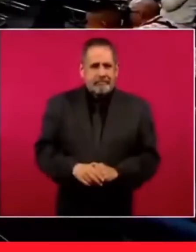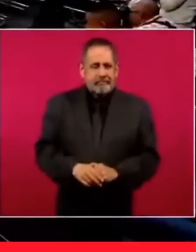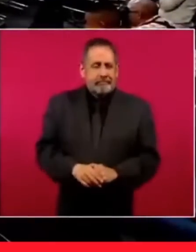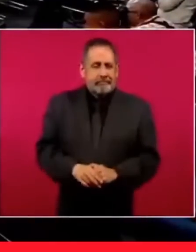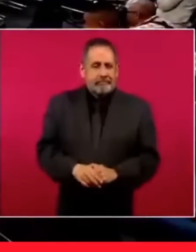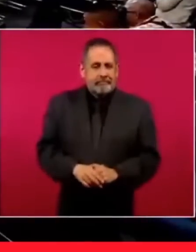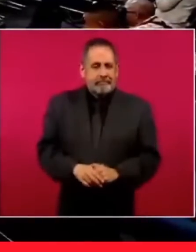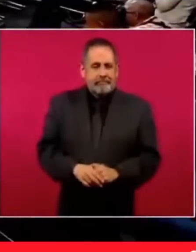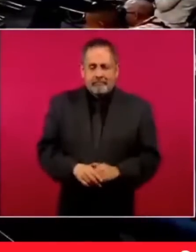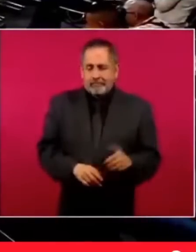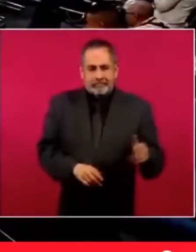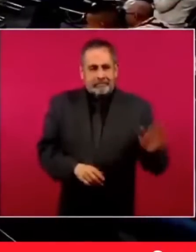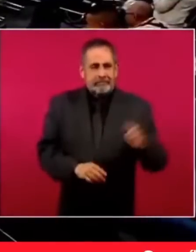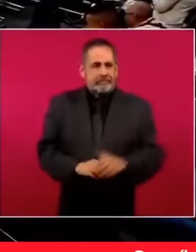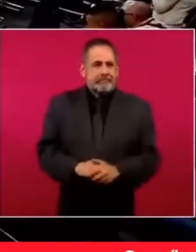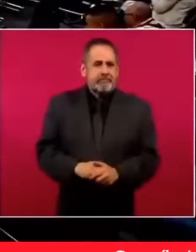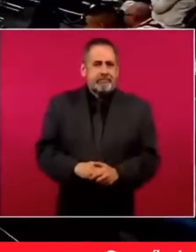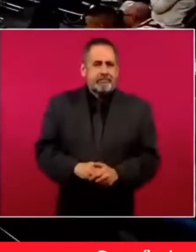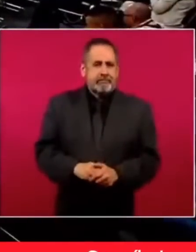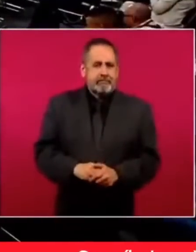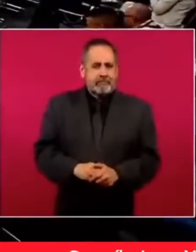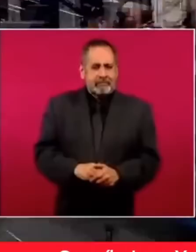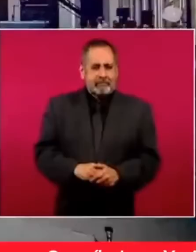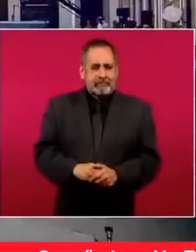ya, con eso,